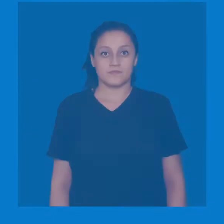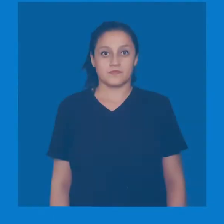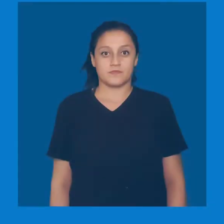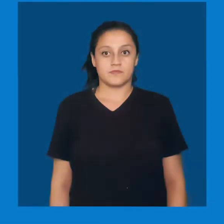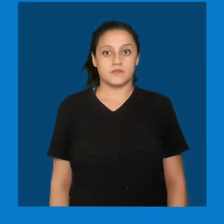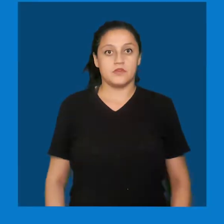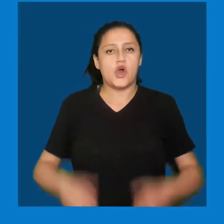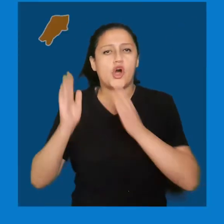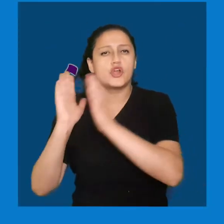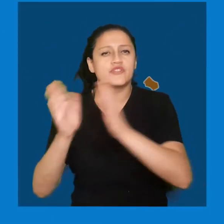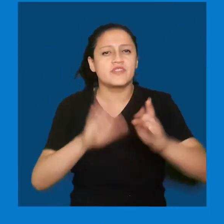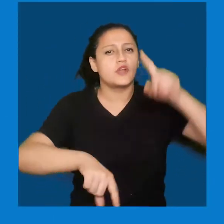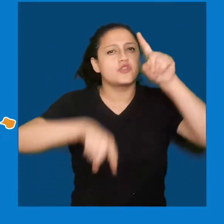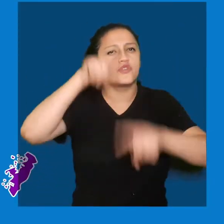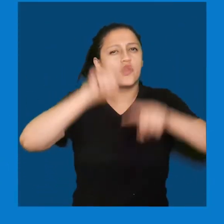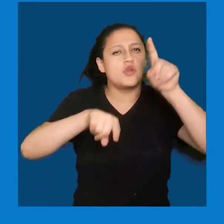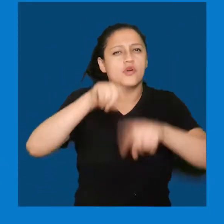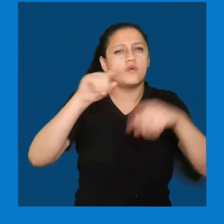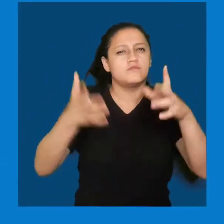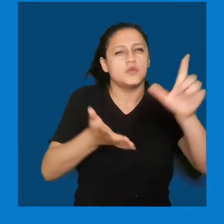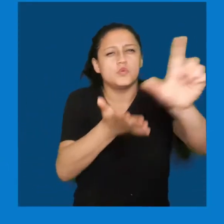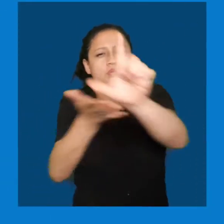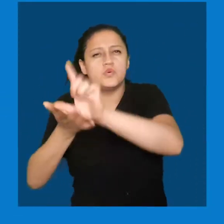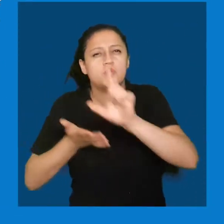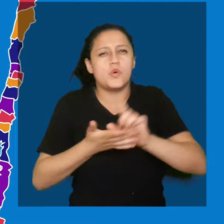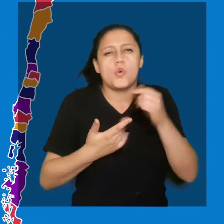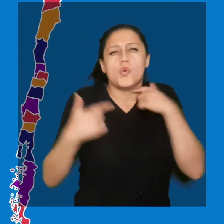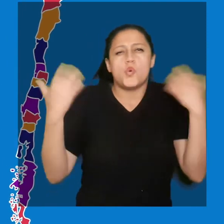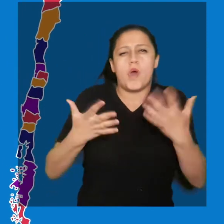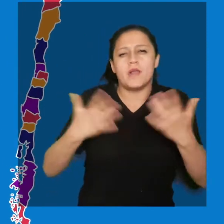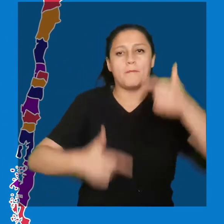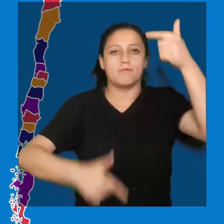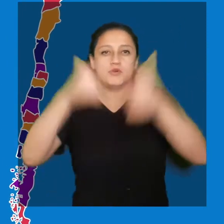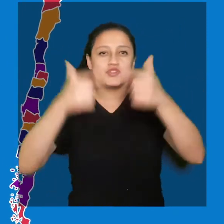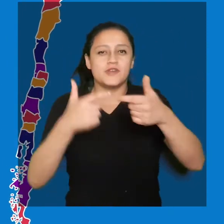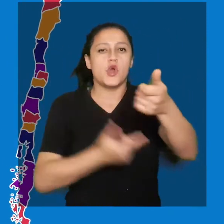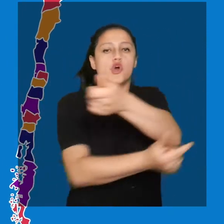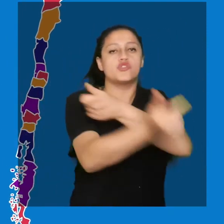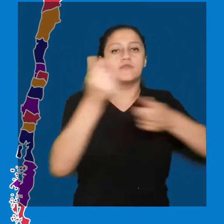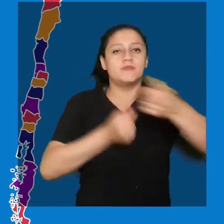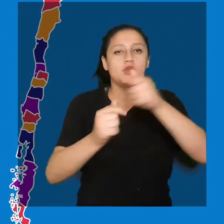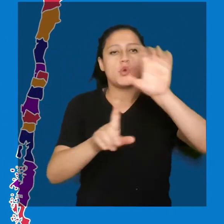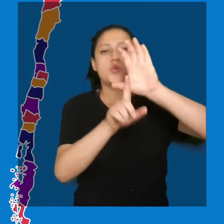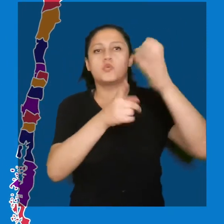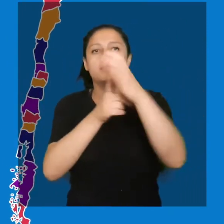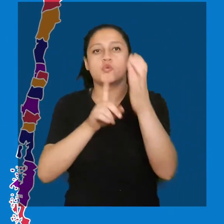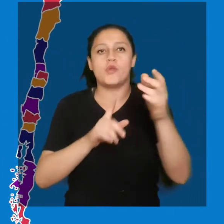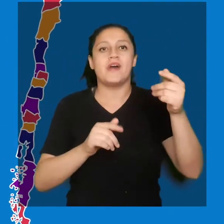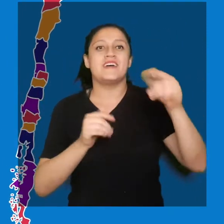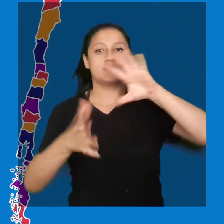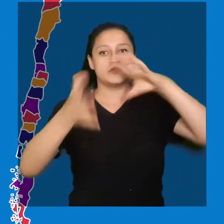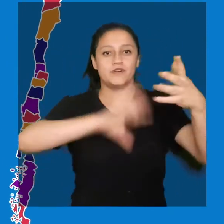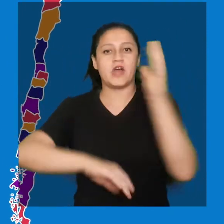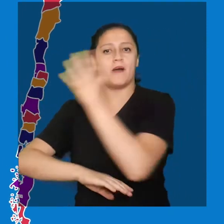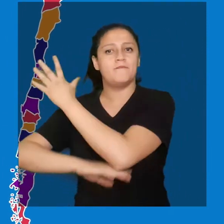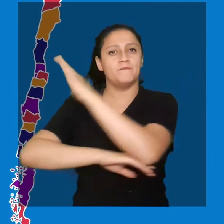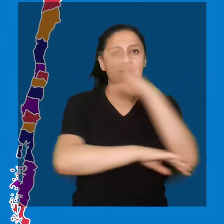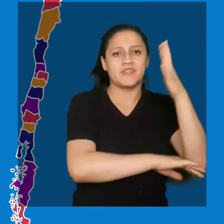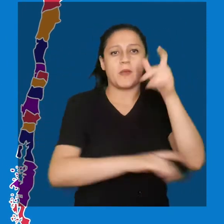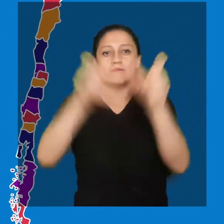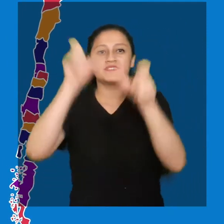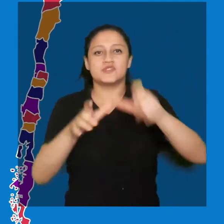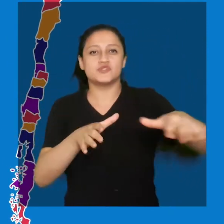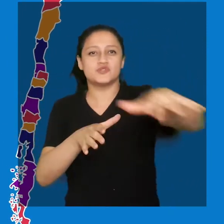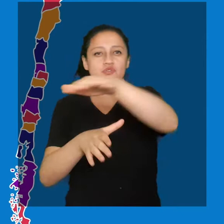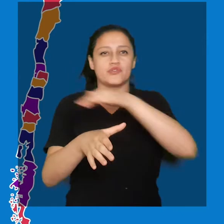El ordenamiento territorial de un país es la expresión espacial de la política económica, social, cultural y